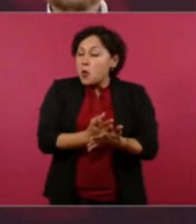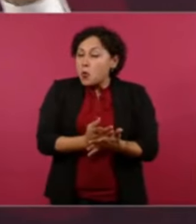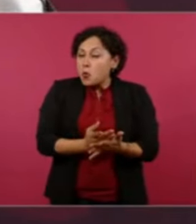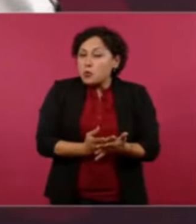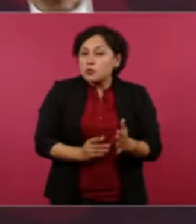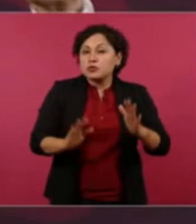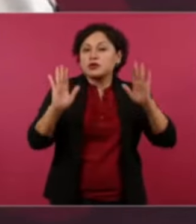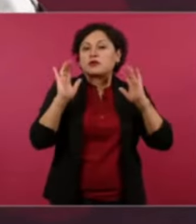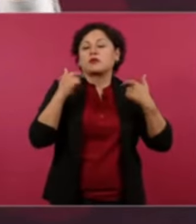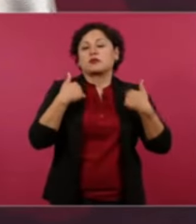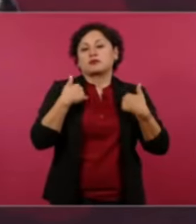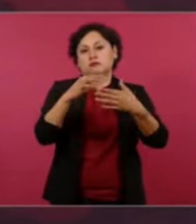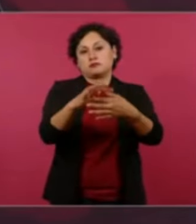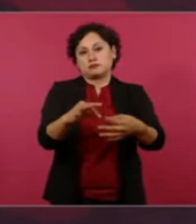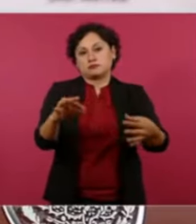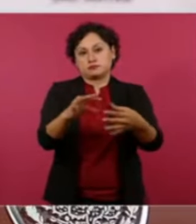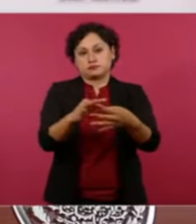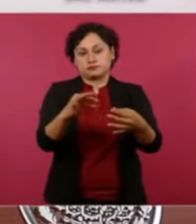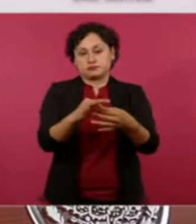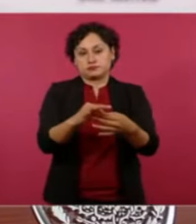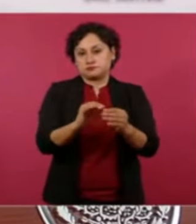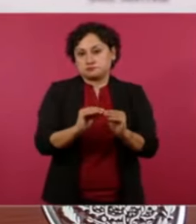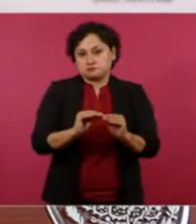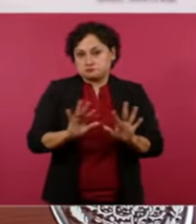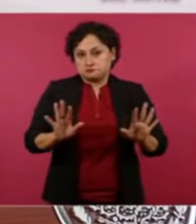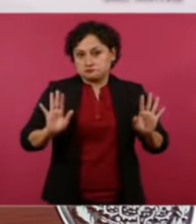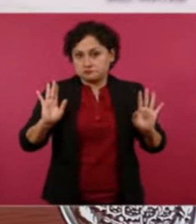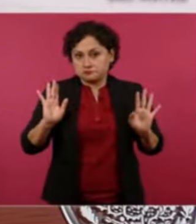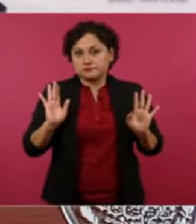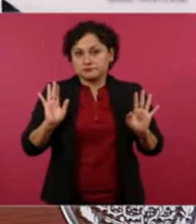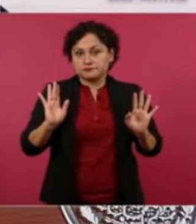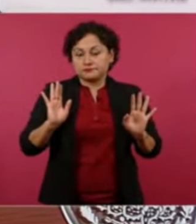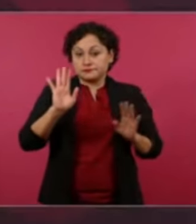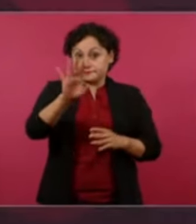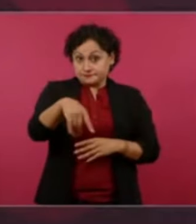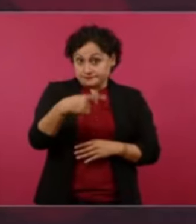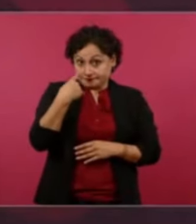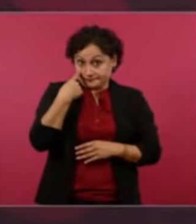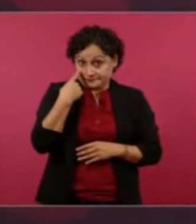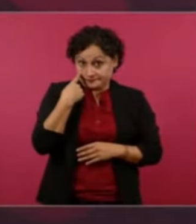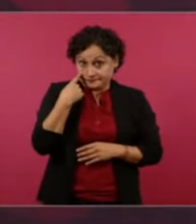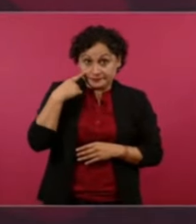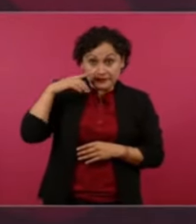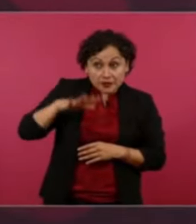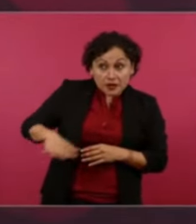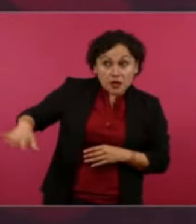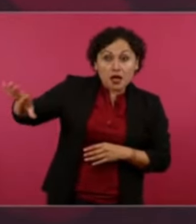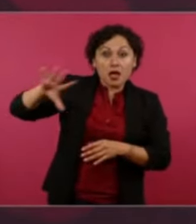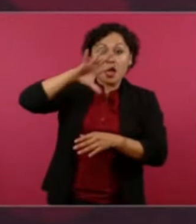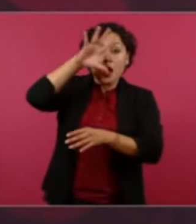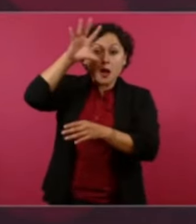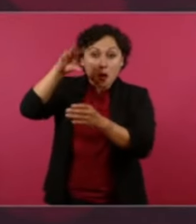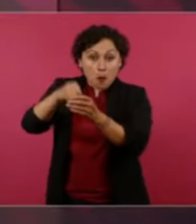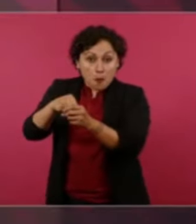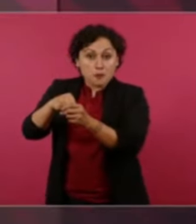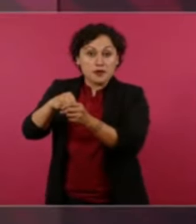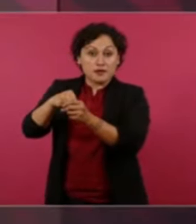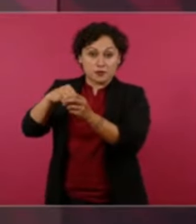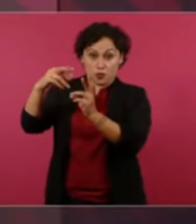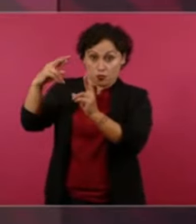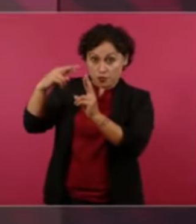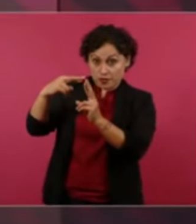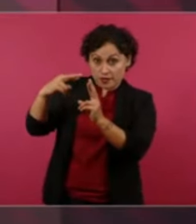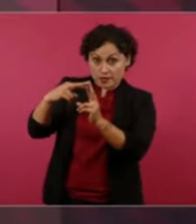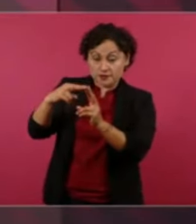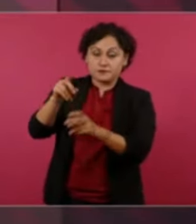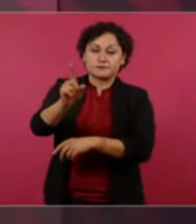aclarar y que no es la iglesia porque el